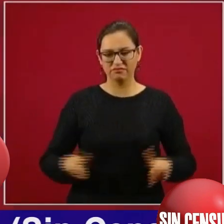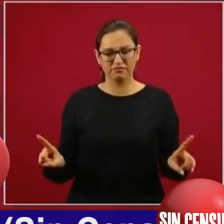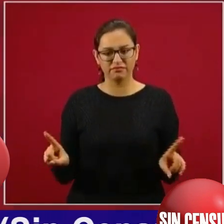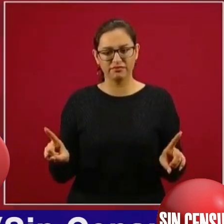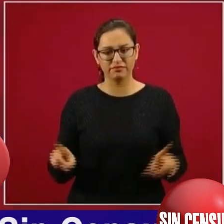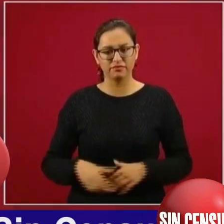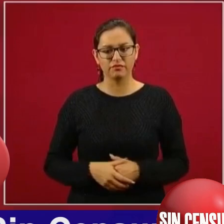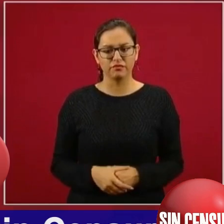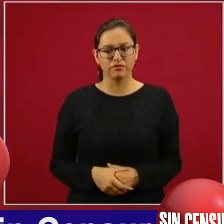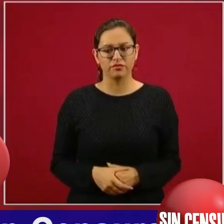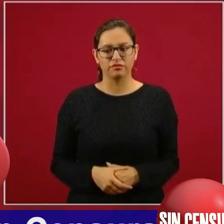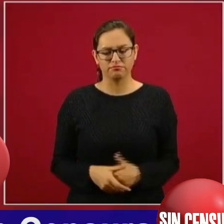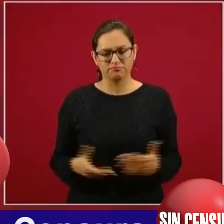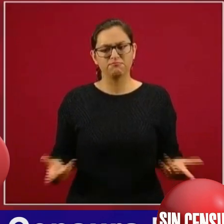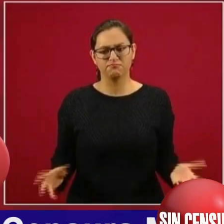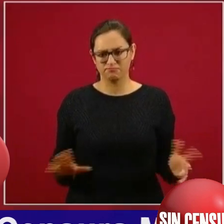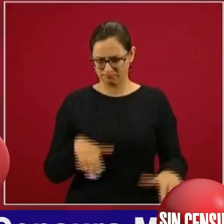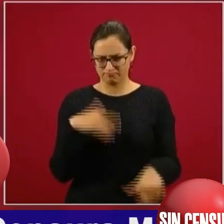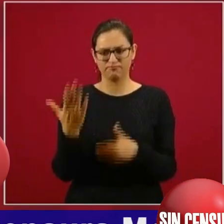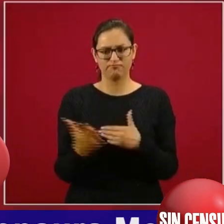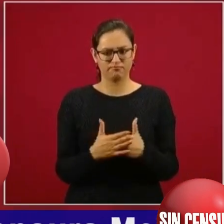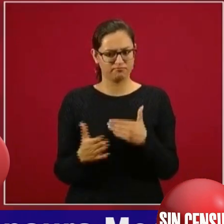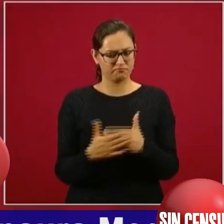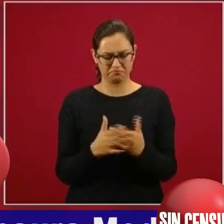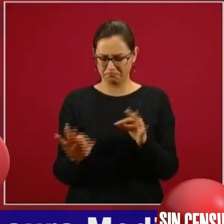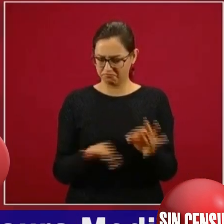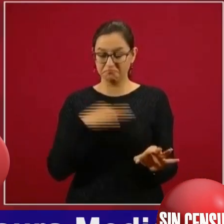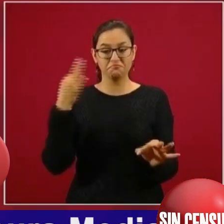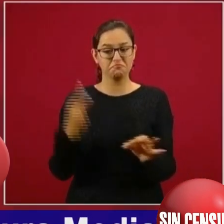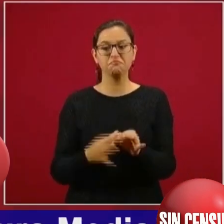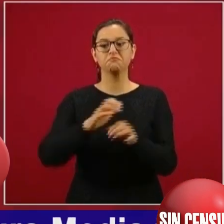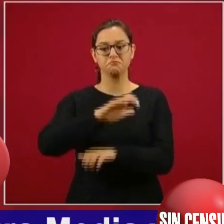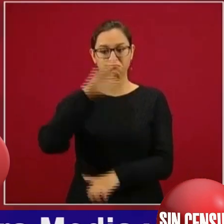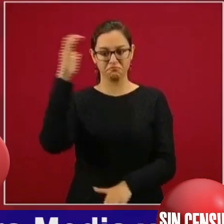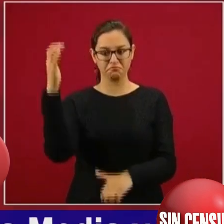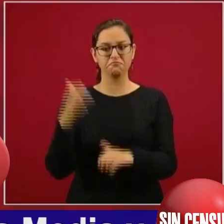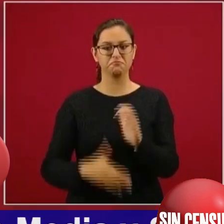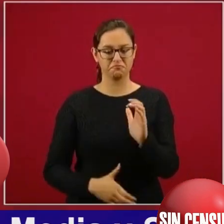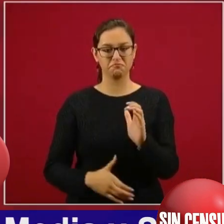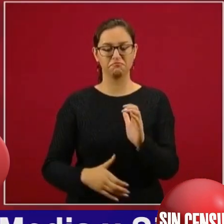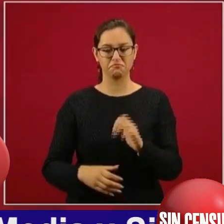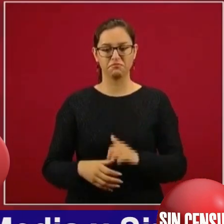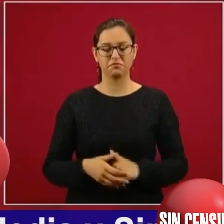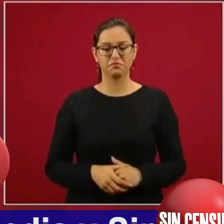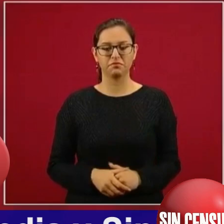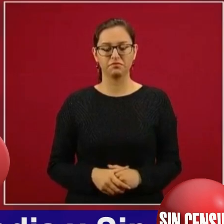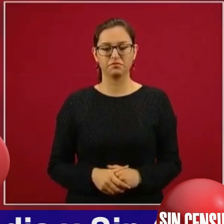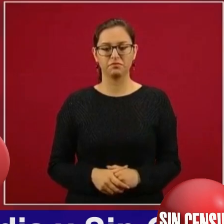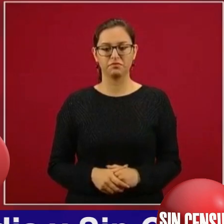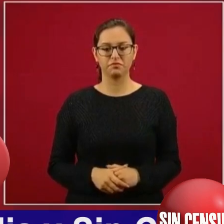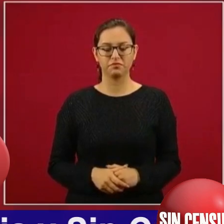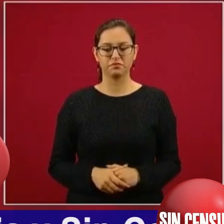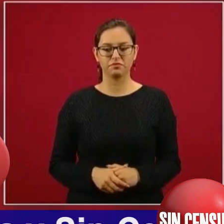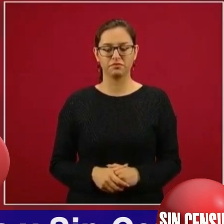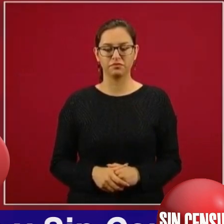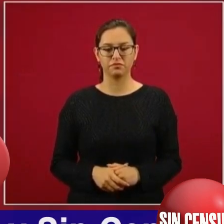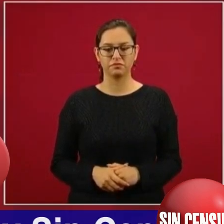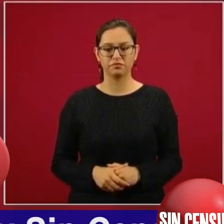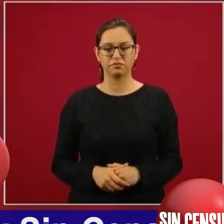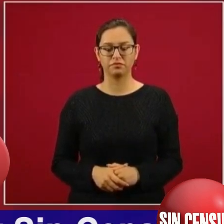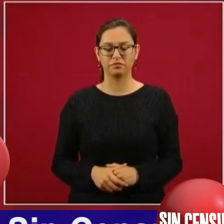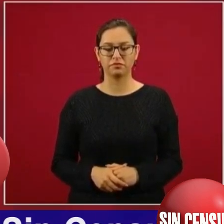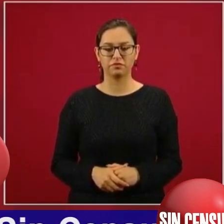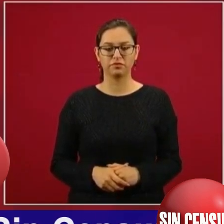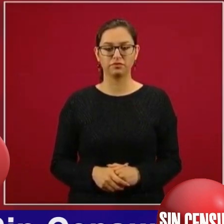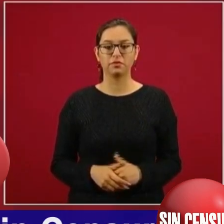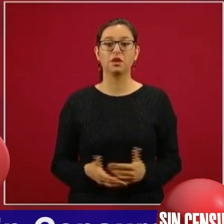terminar lo que estaba iniciado de tiempo atrás, como es el